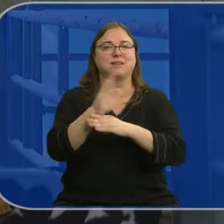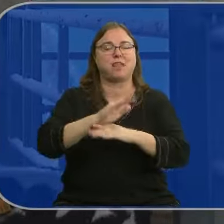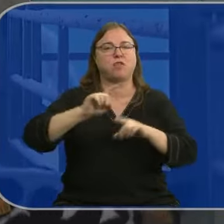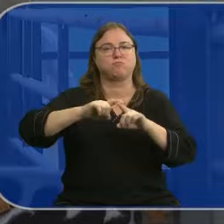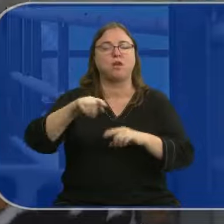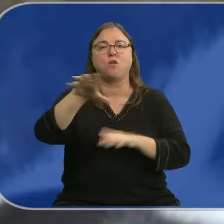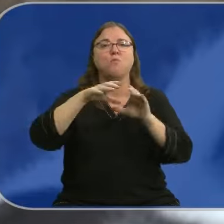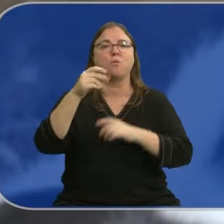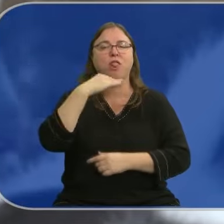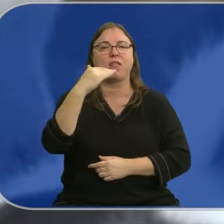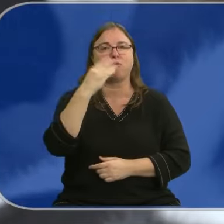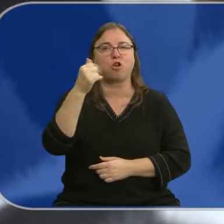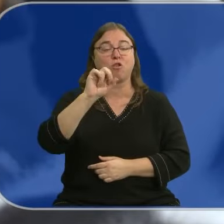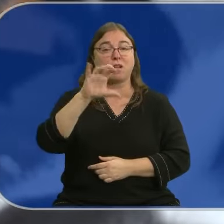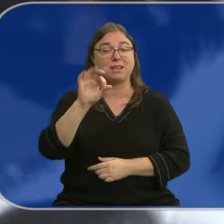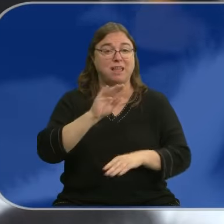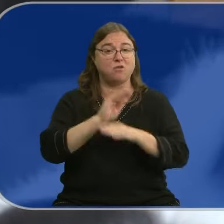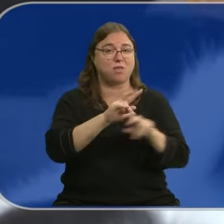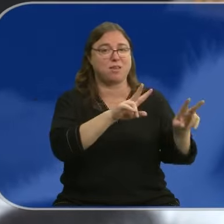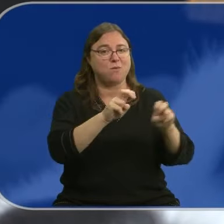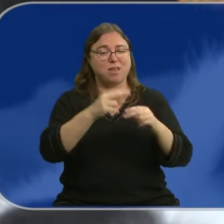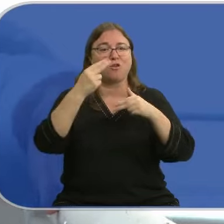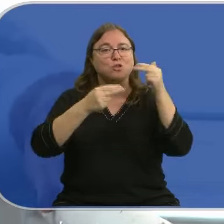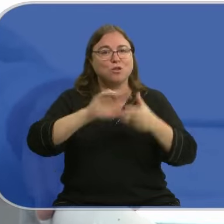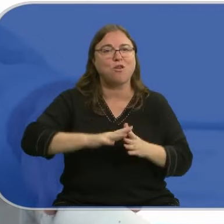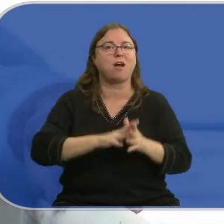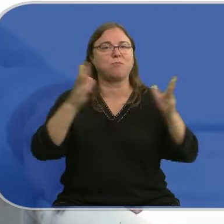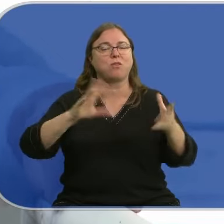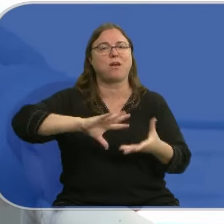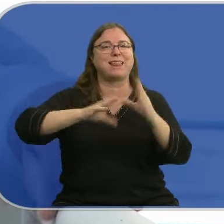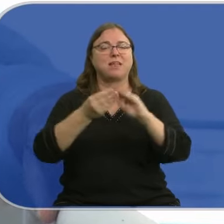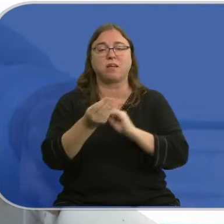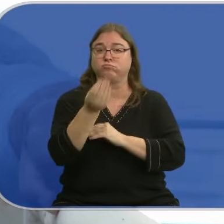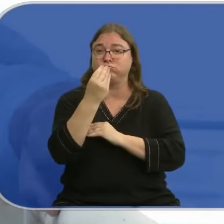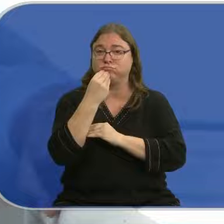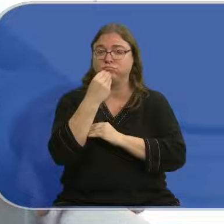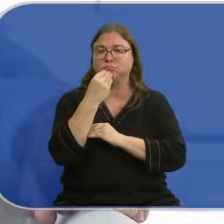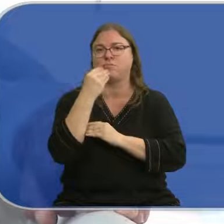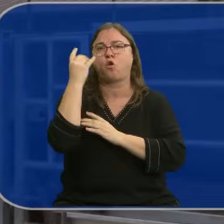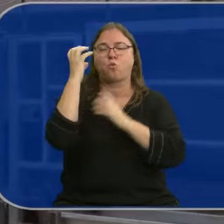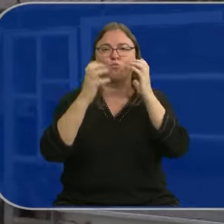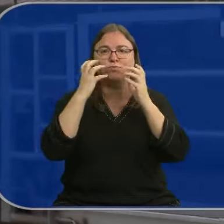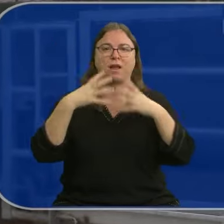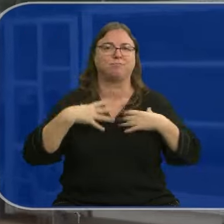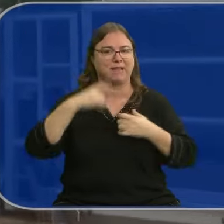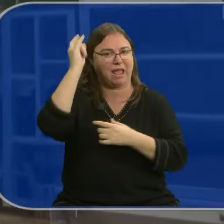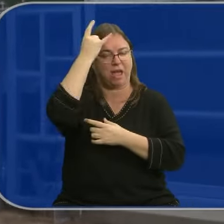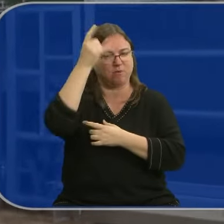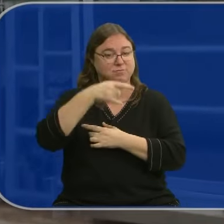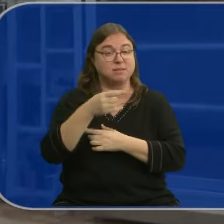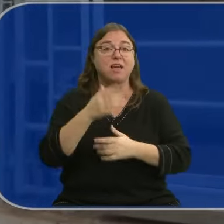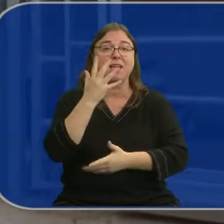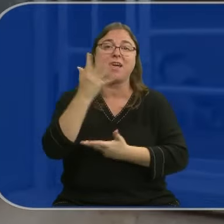Zamora la nueva orden de ayudas para la construcción, ampliación o adaptación de cebaderos de las especies bovinas, ovina y caprina.